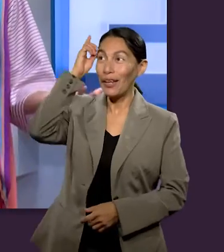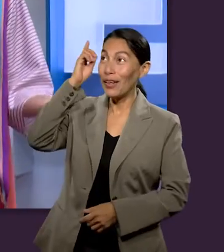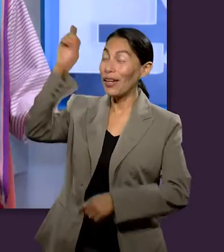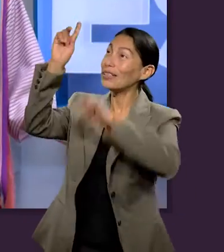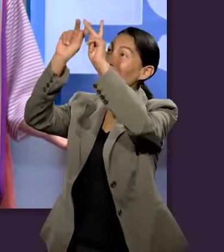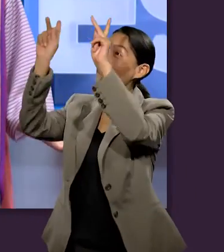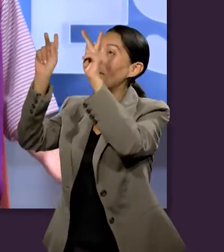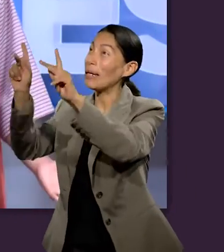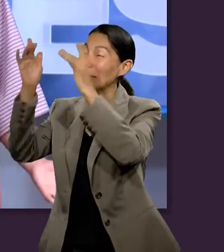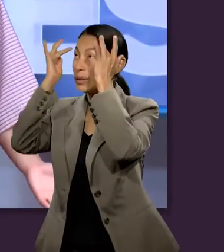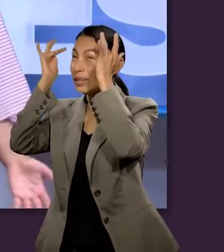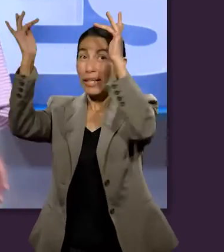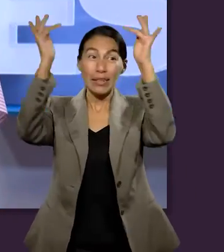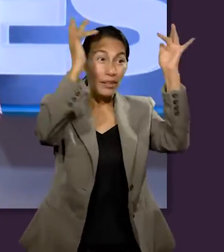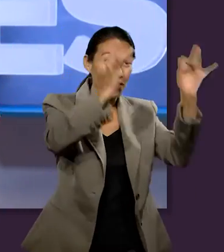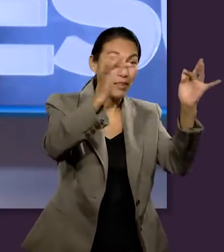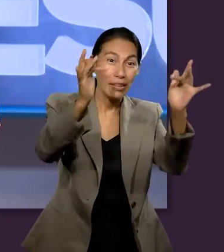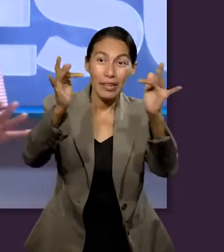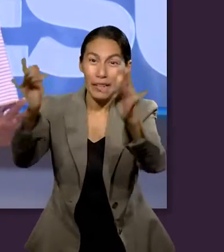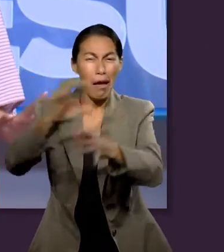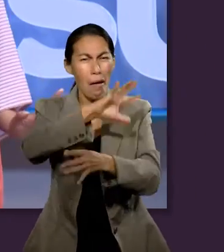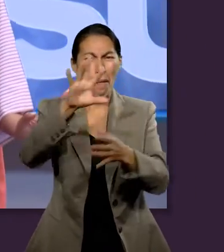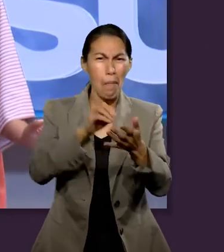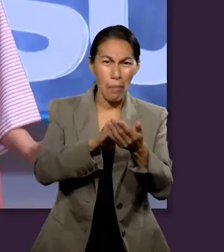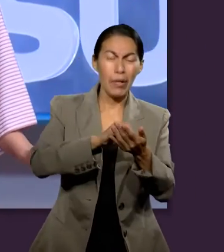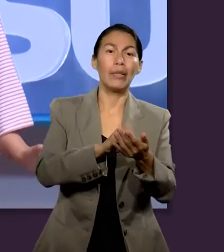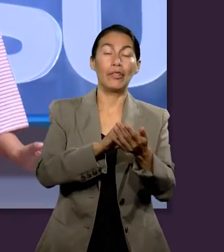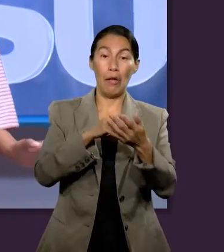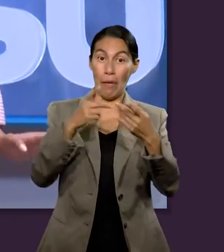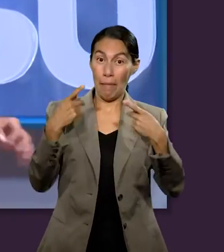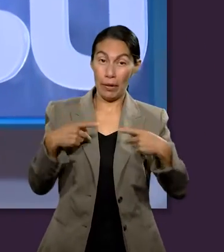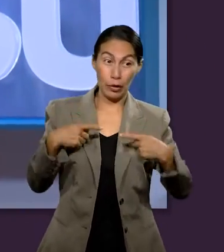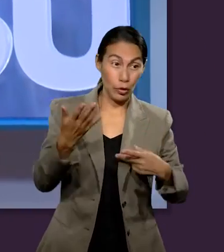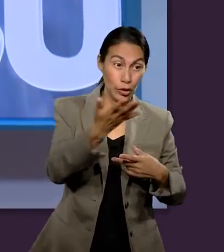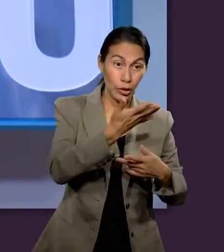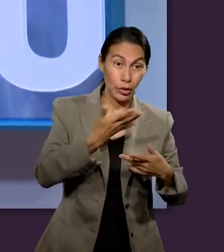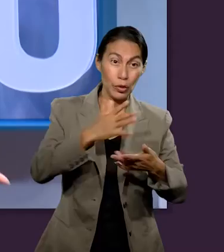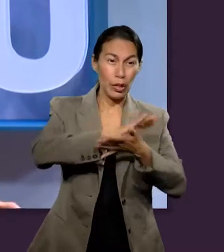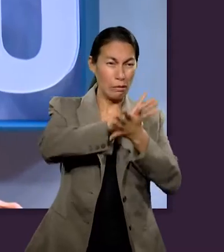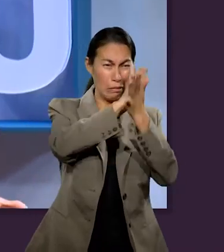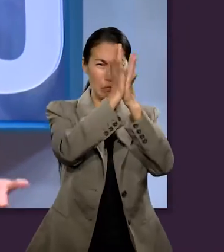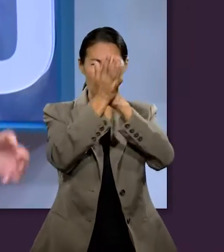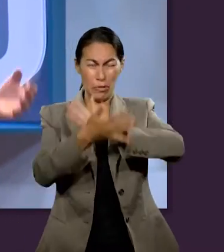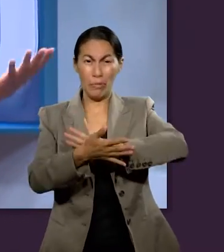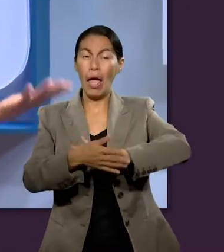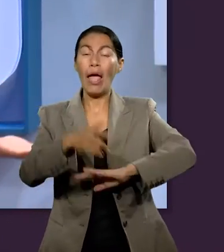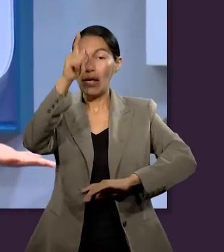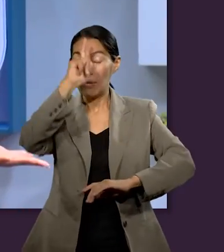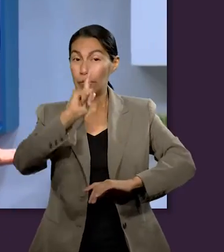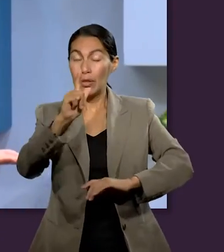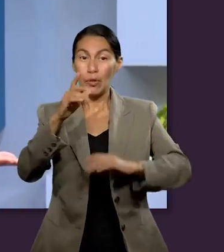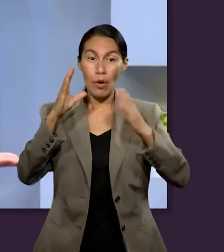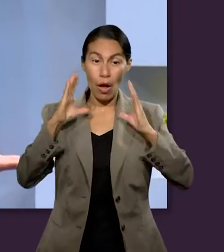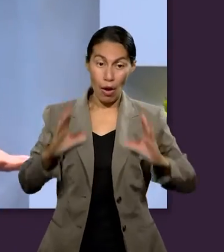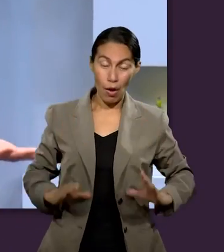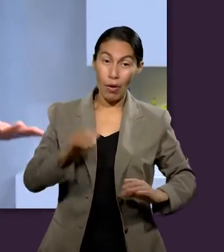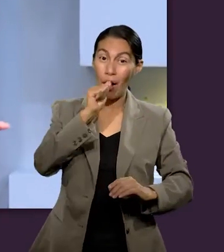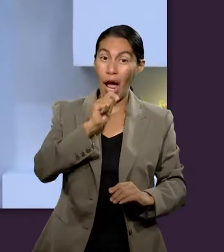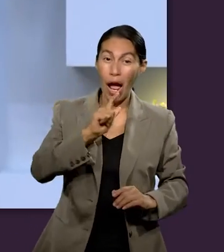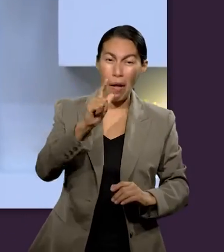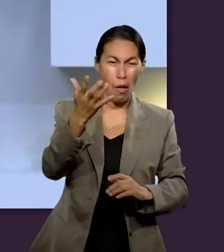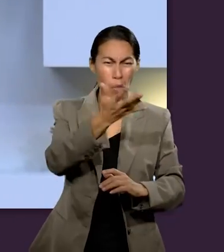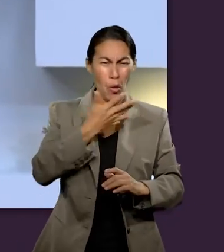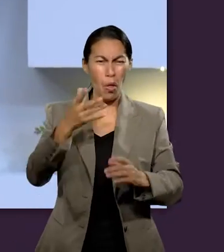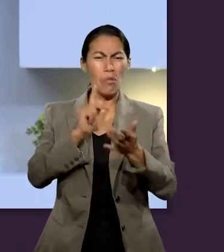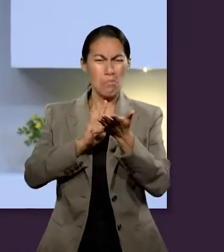Y el mismo Dios de paz os santifique por completo y todo vuestro ser, espíritu, alma